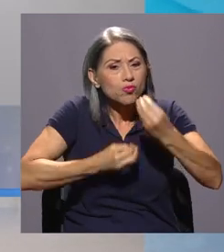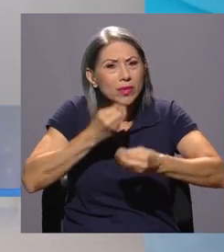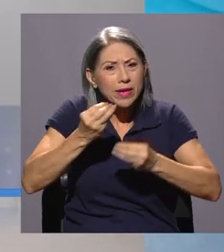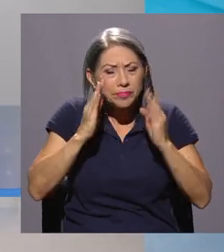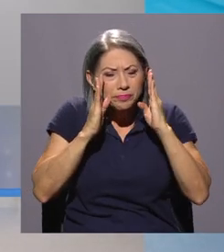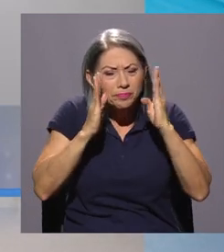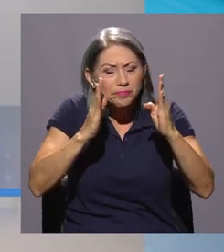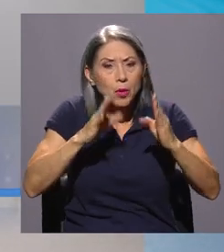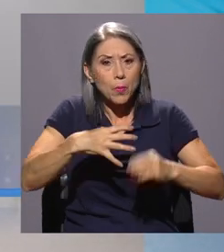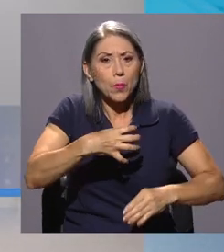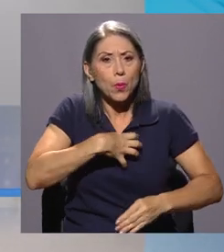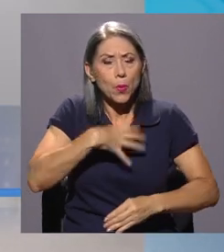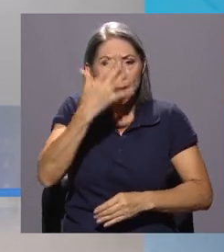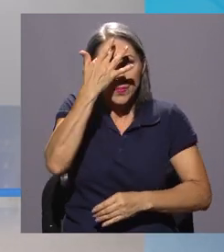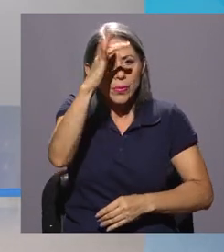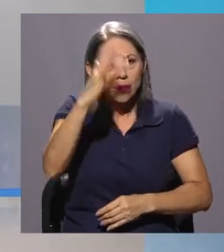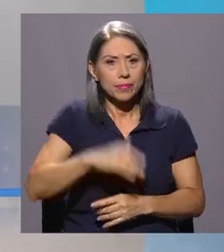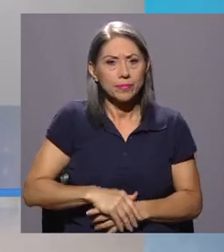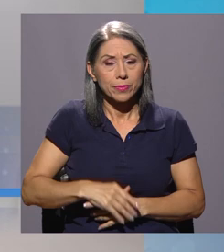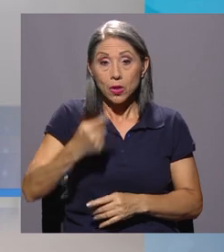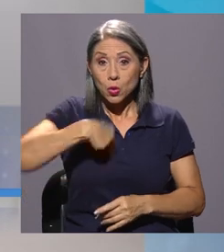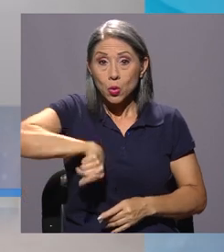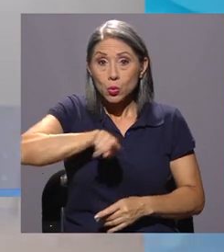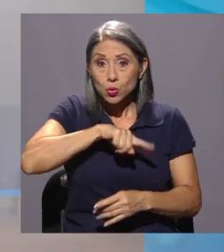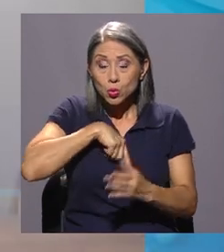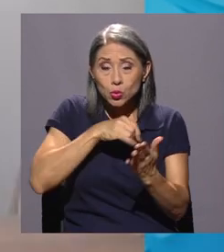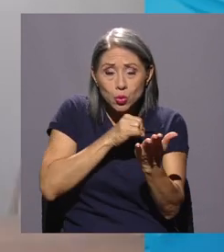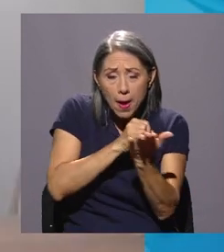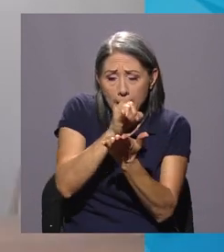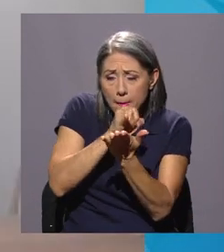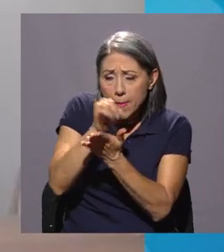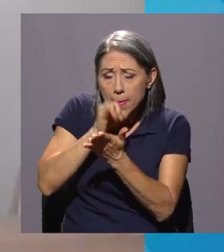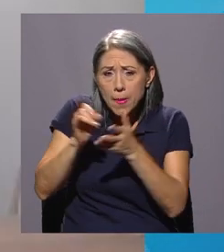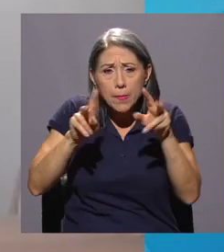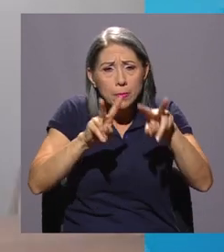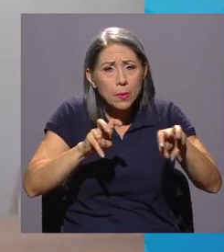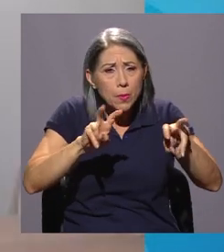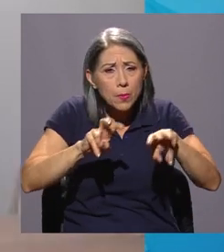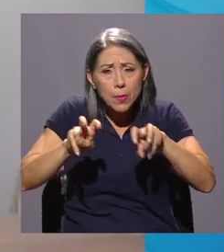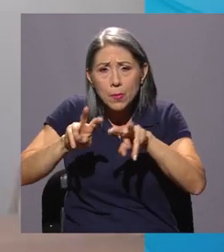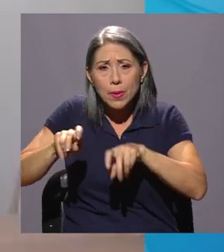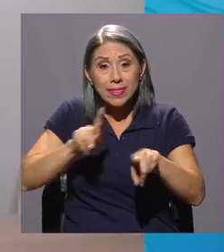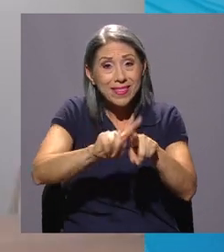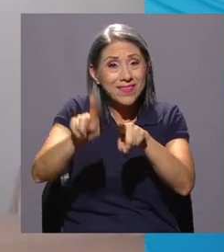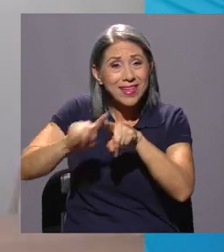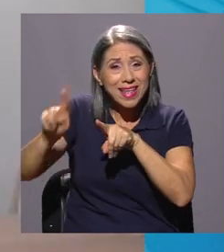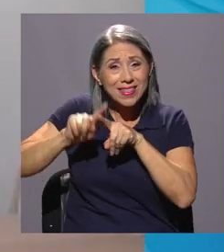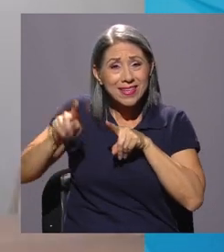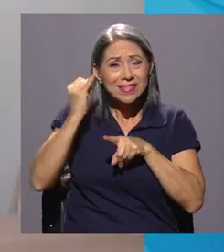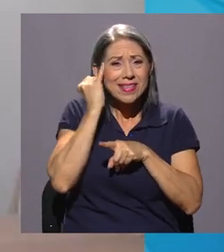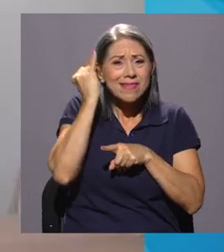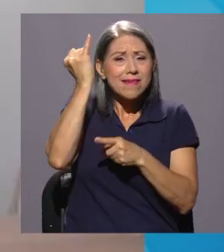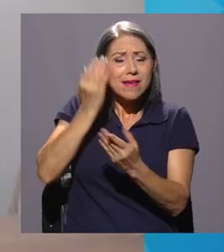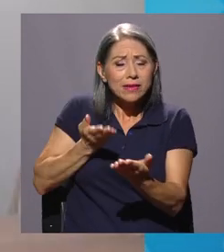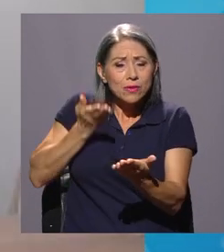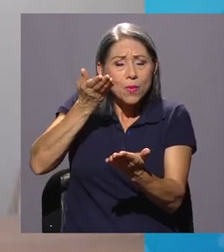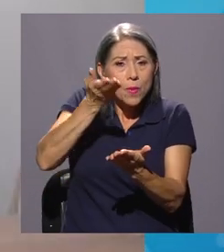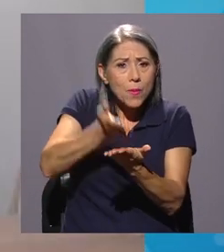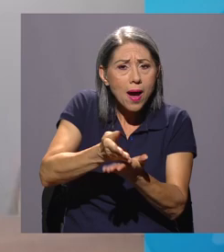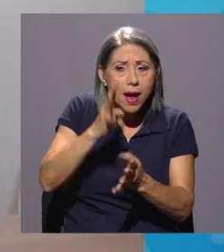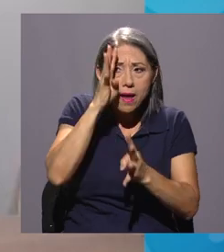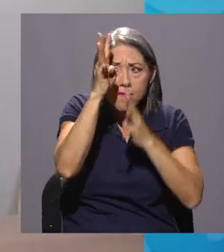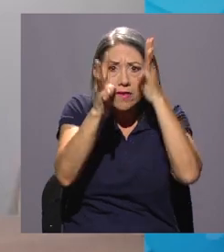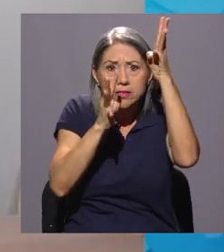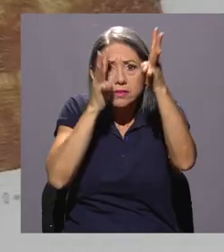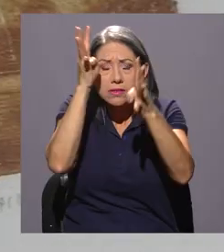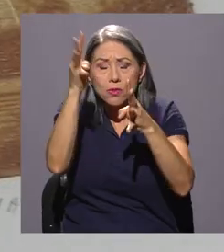la propiedad intelectual. Nosotros analizamos las diferentes iniciativas, vemos las invenciones, vemos las